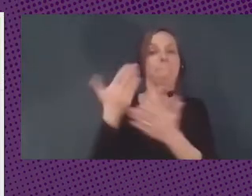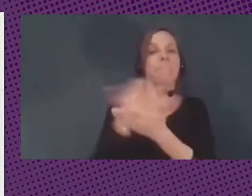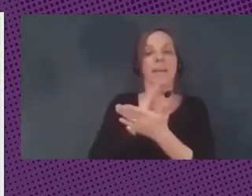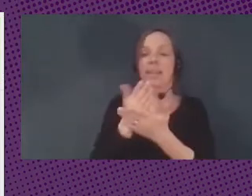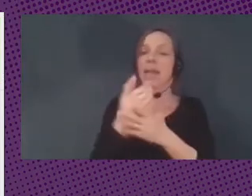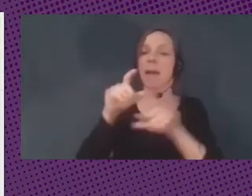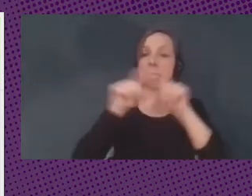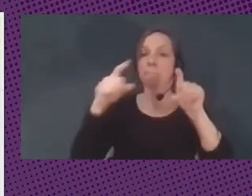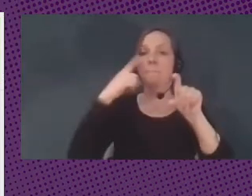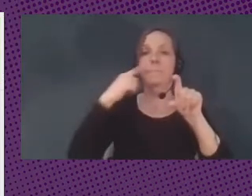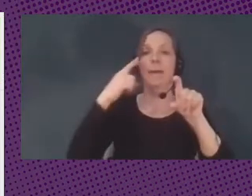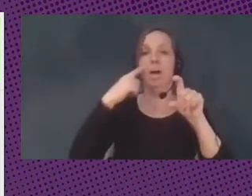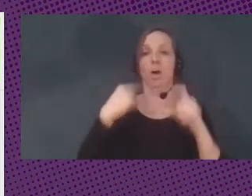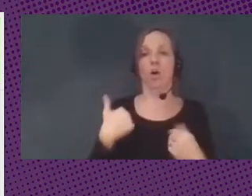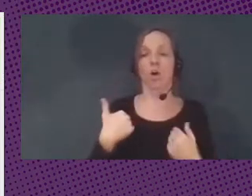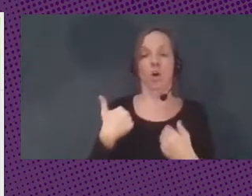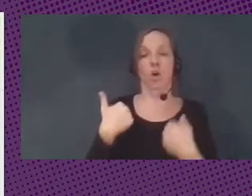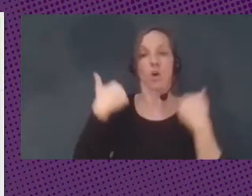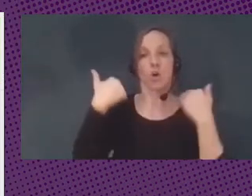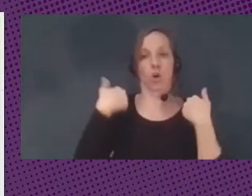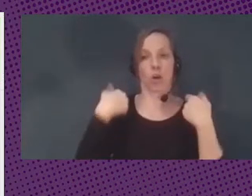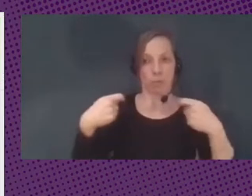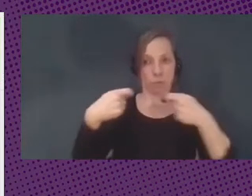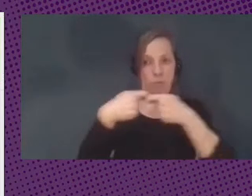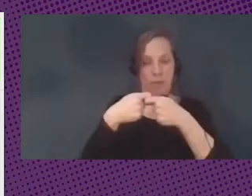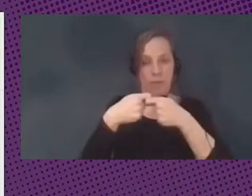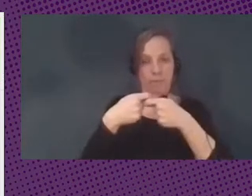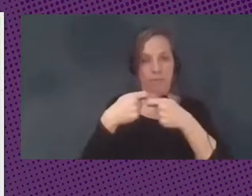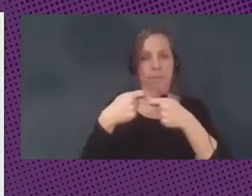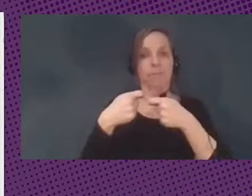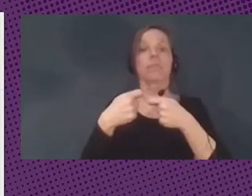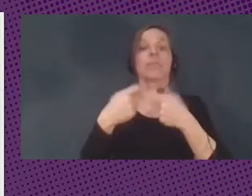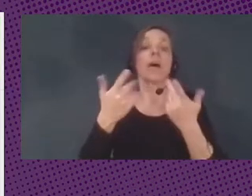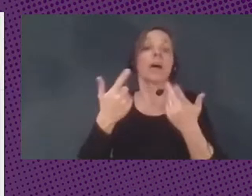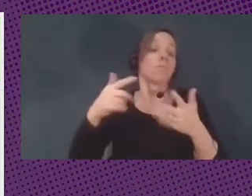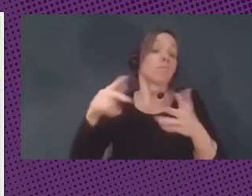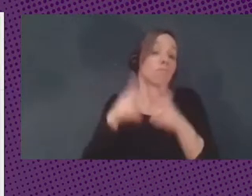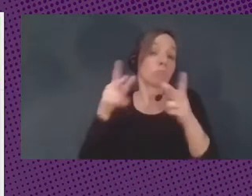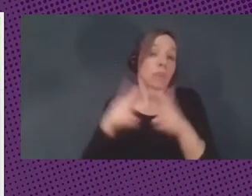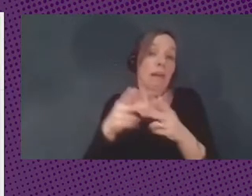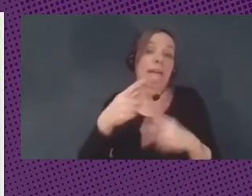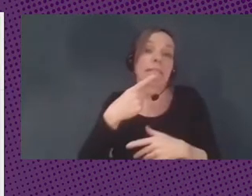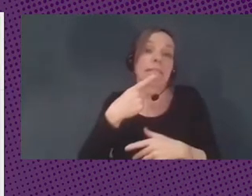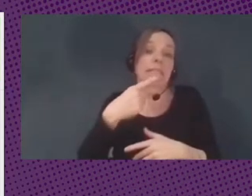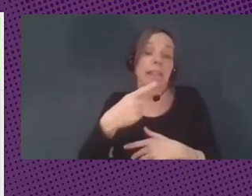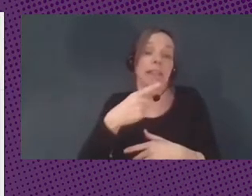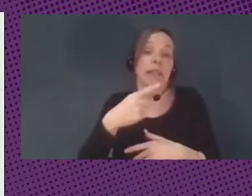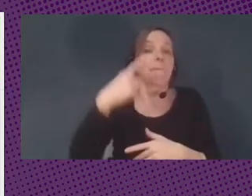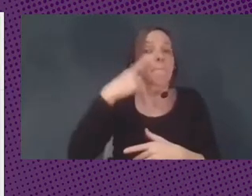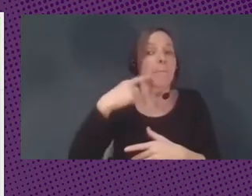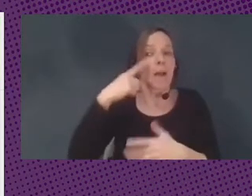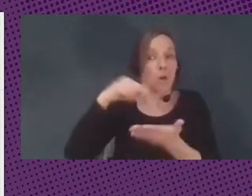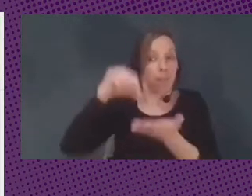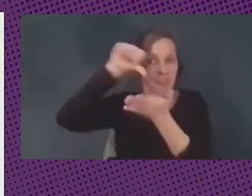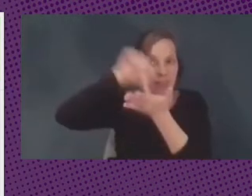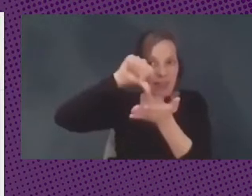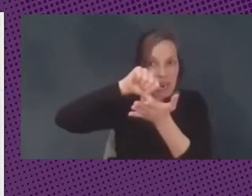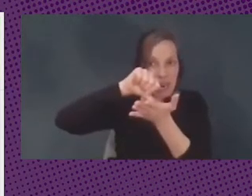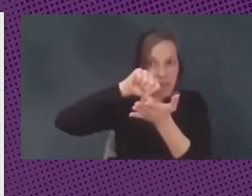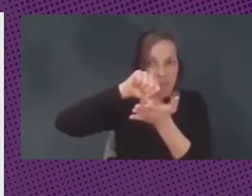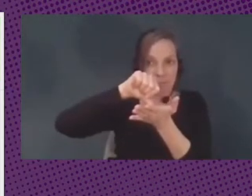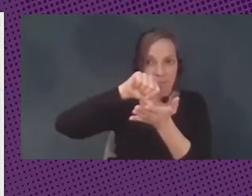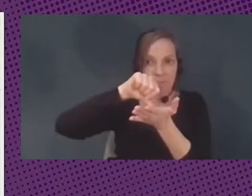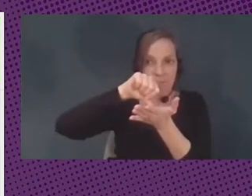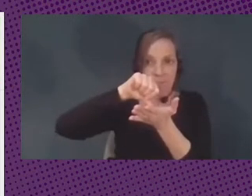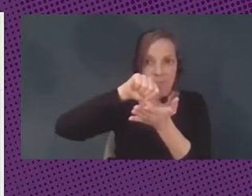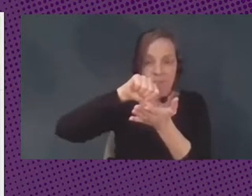banco corresponsal, la sociedad moderna ha definido que sea el banco central. En muchos casos, se ha